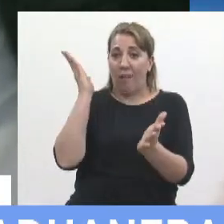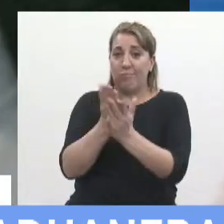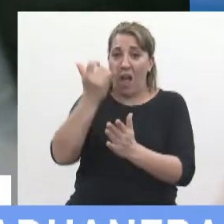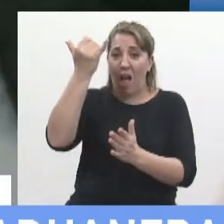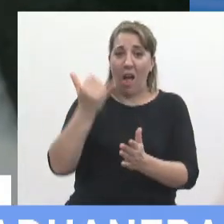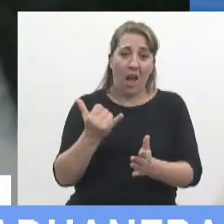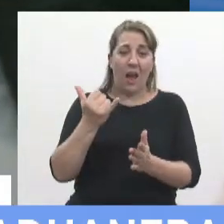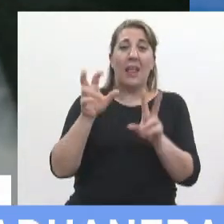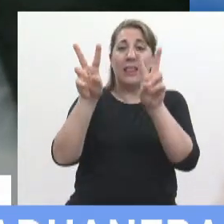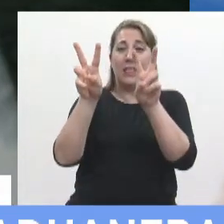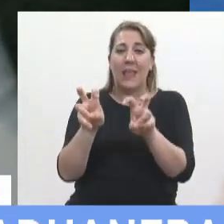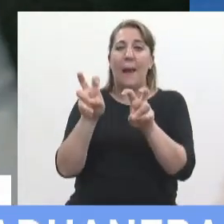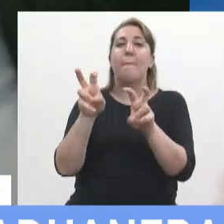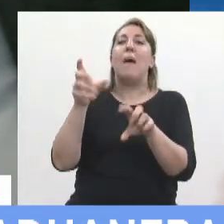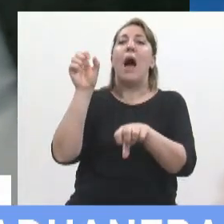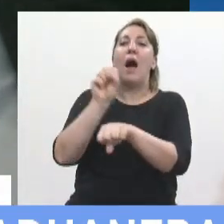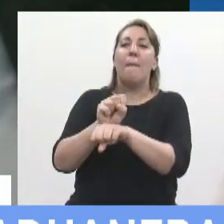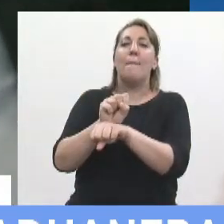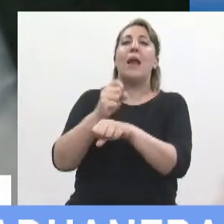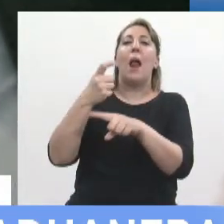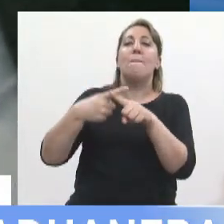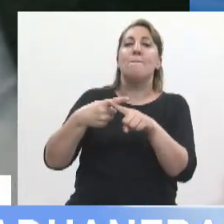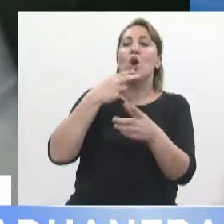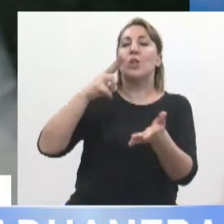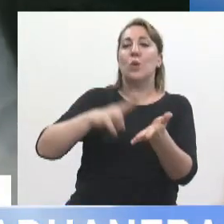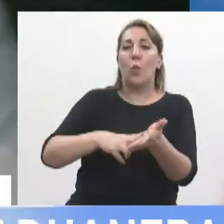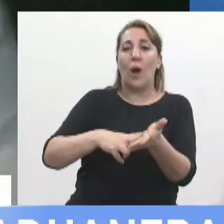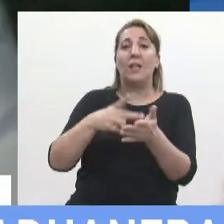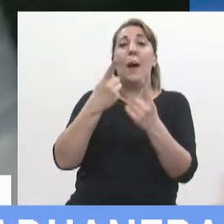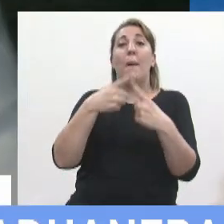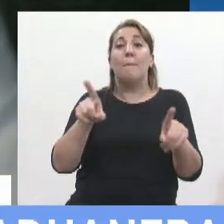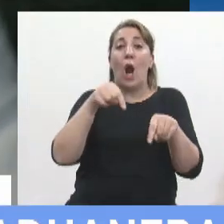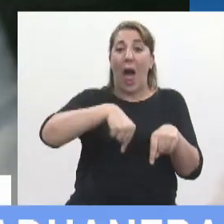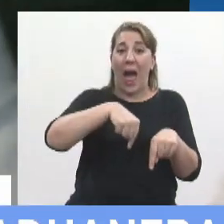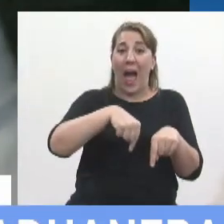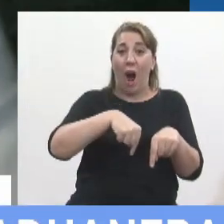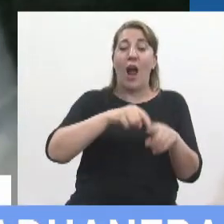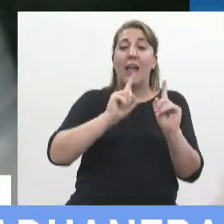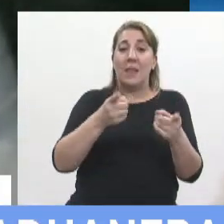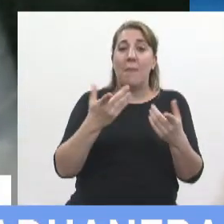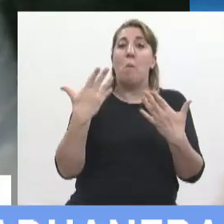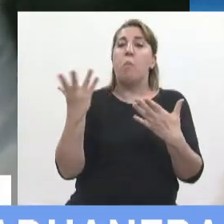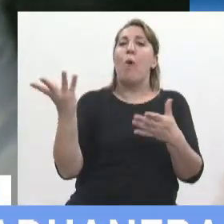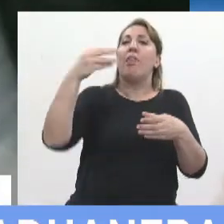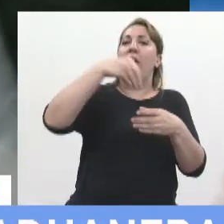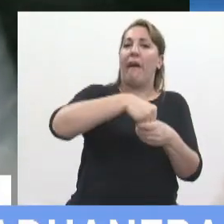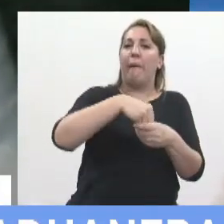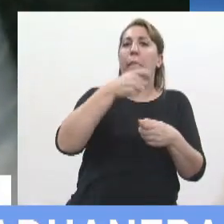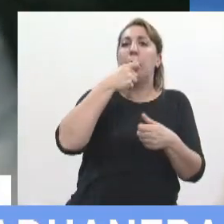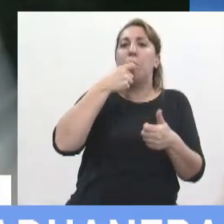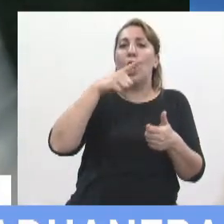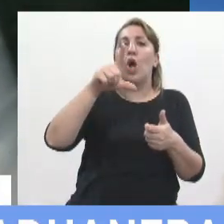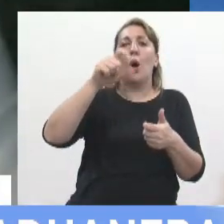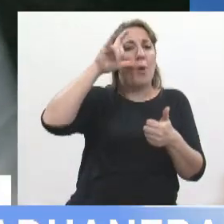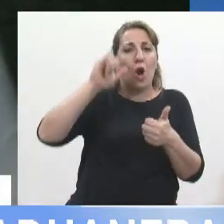firme en materia penal tributaria pero dentro del mismo entonces permite que ingresen Cristóbal López y Fabián de